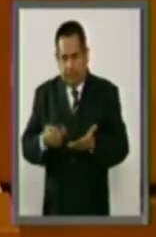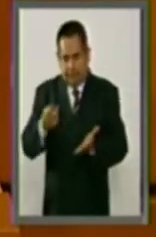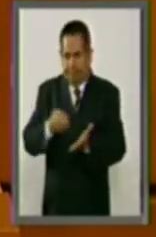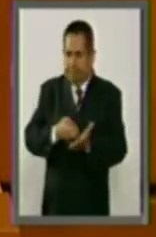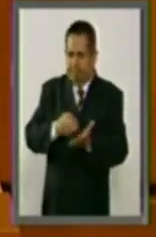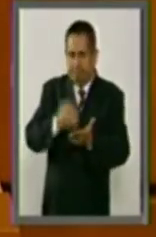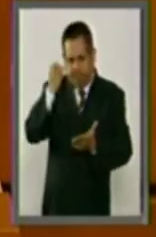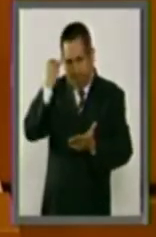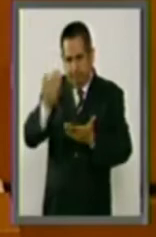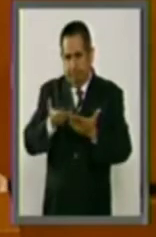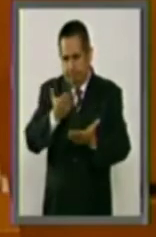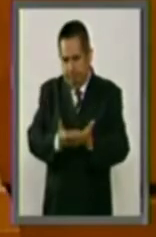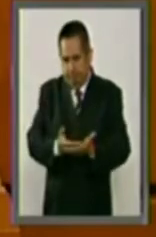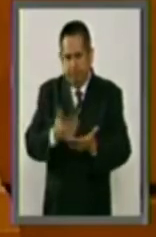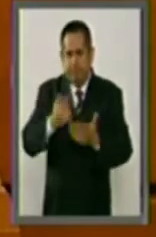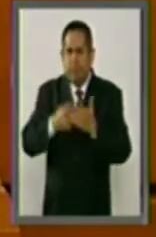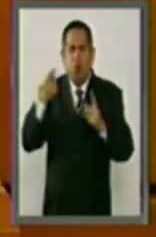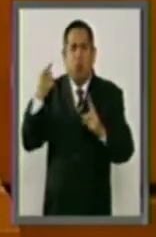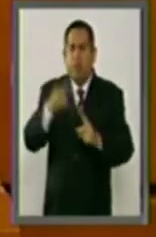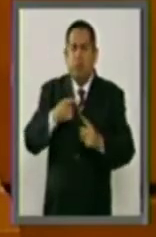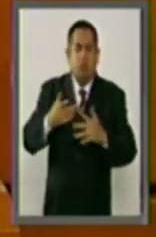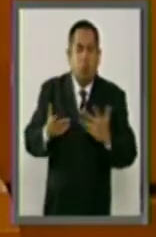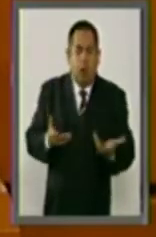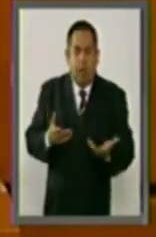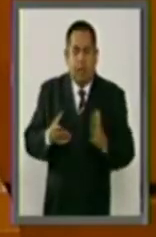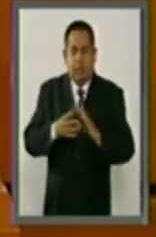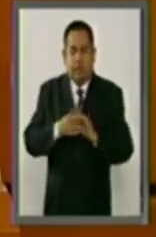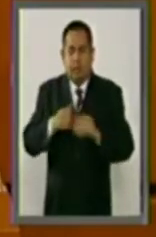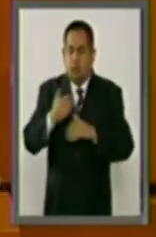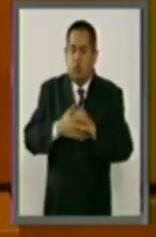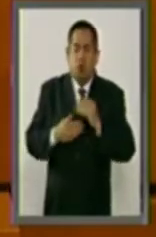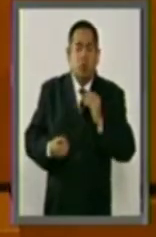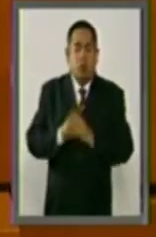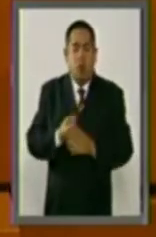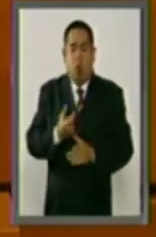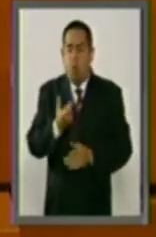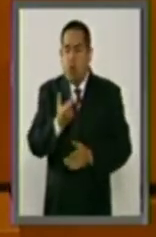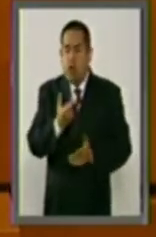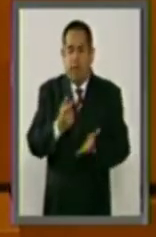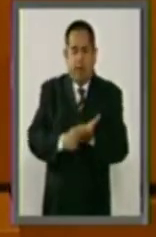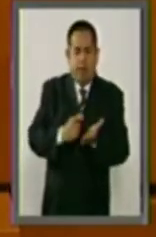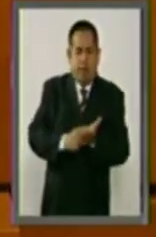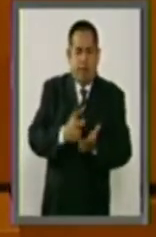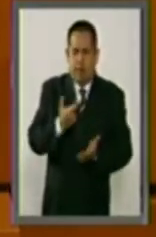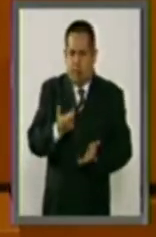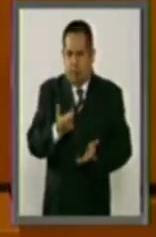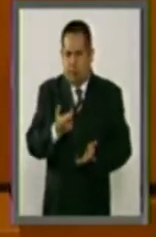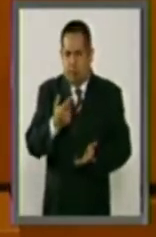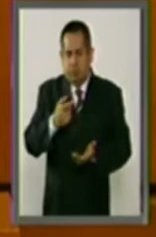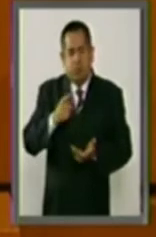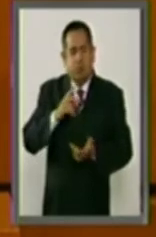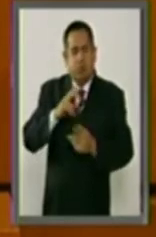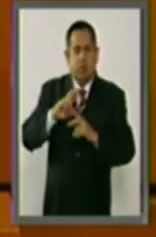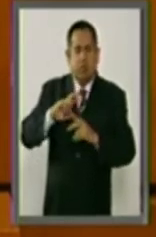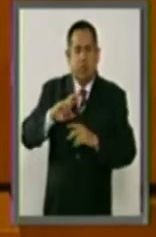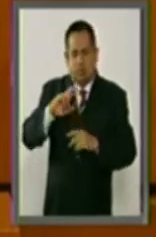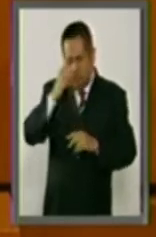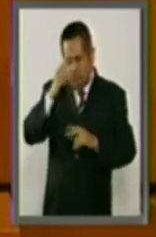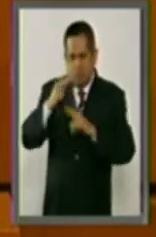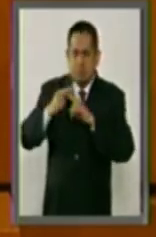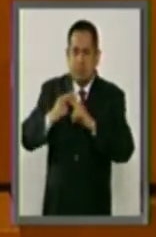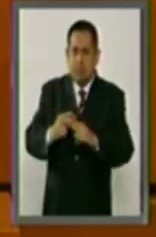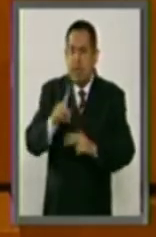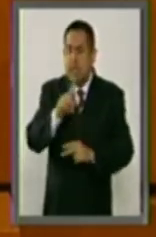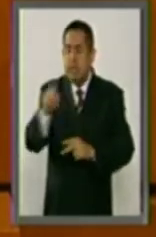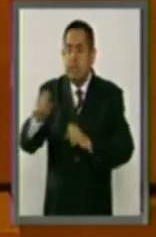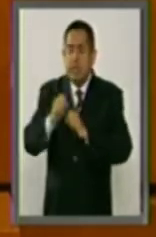y que tiene como finalidad la emisión de una moneda conmemorativa con motivo del cumplimiento del